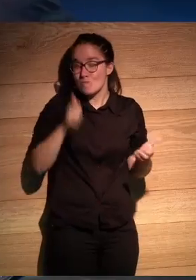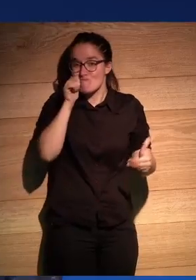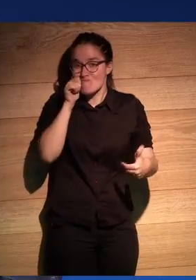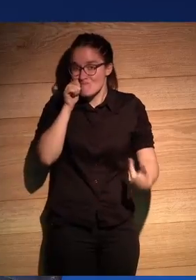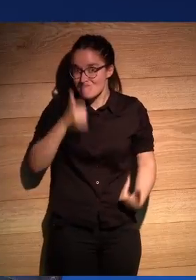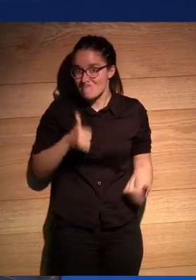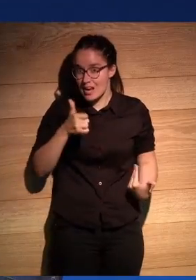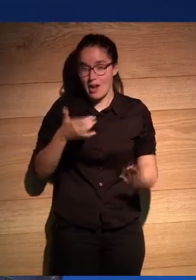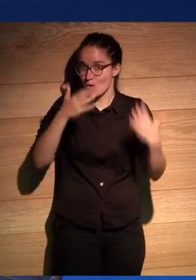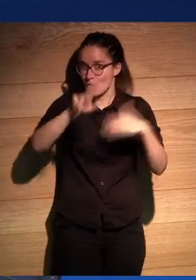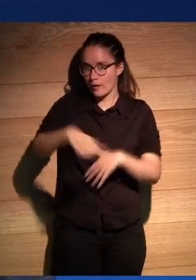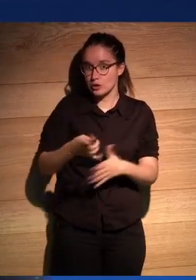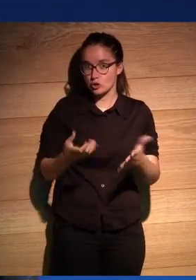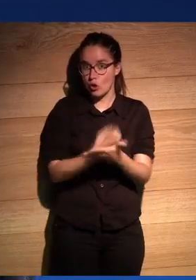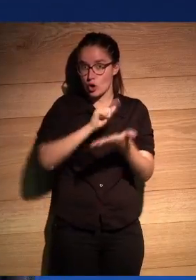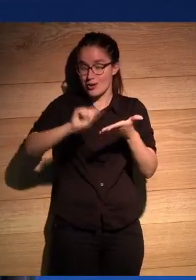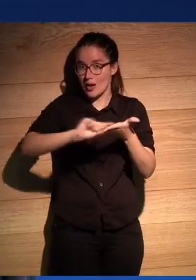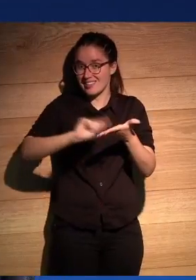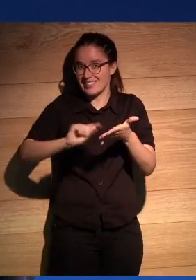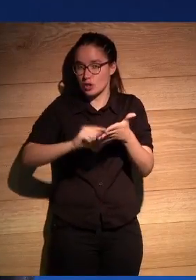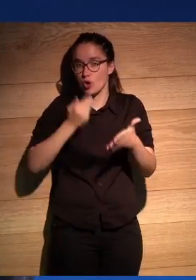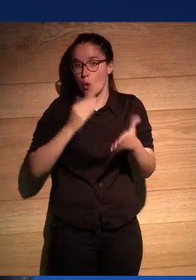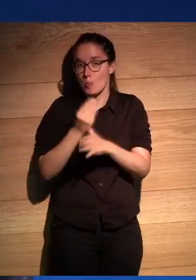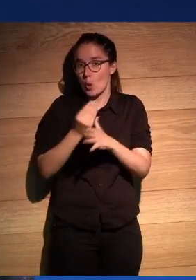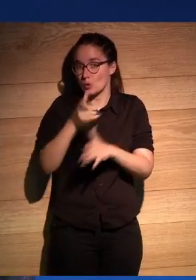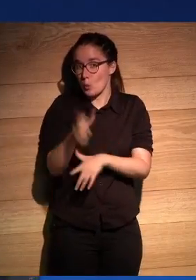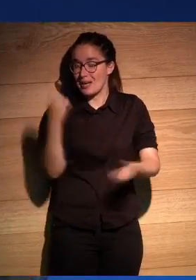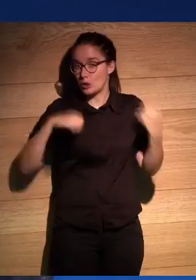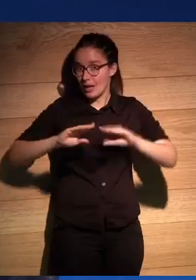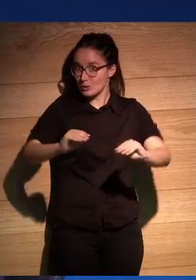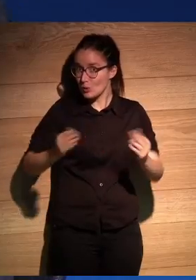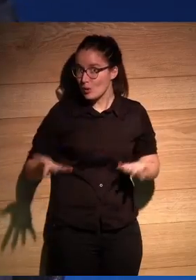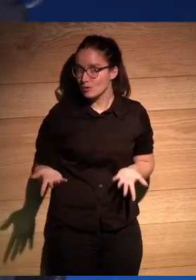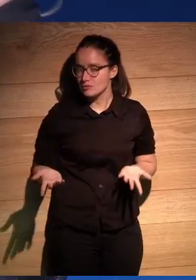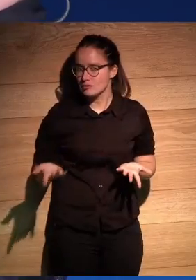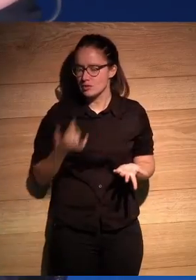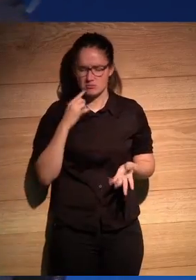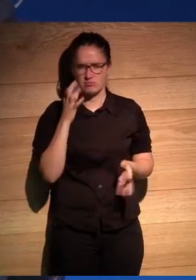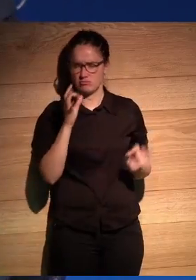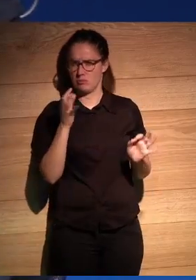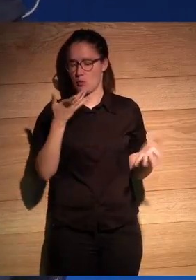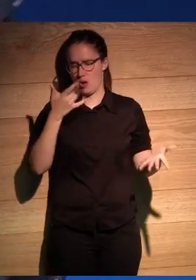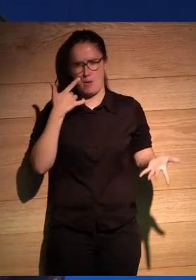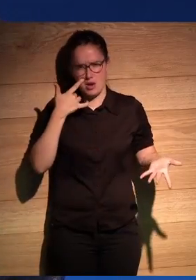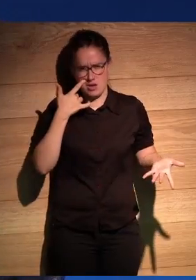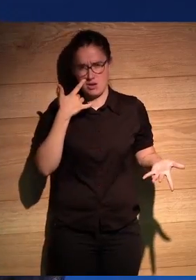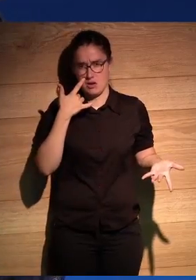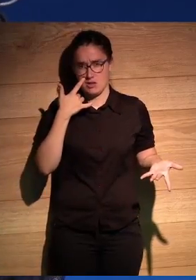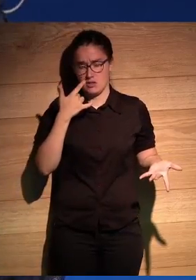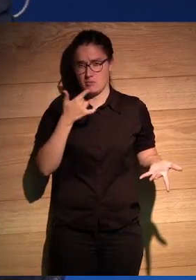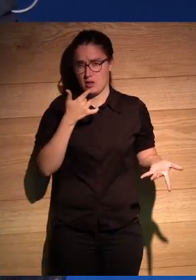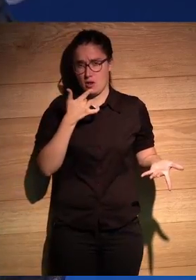carnadura real y que todo lo que yo he escrito no soy más soy un producto soy un personaje tuyo ¿no? Y él miraba y decía bueno Rodrigo me decía